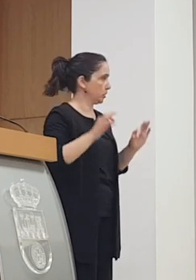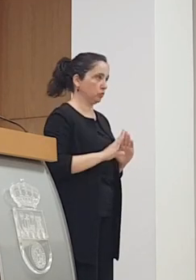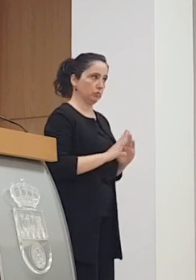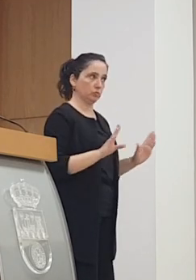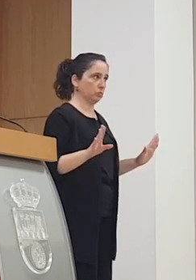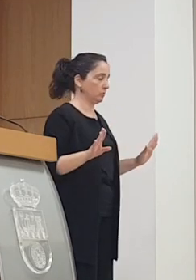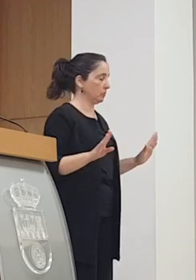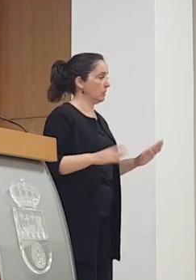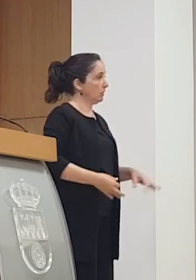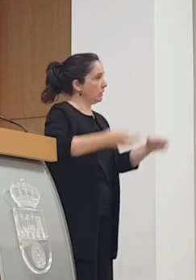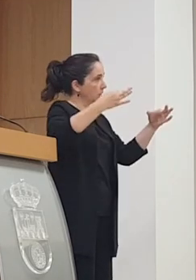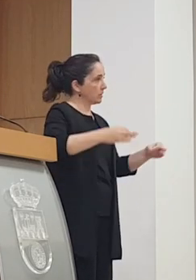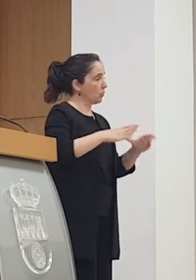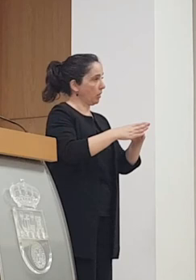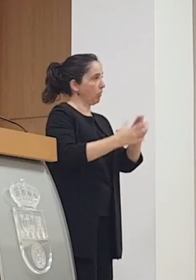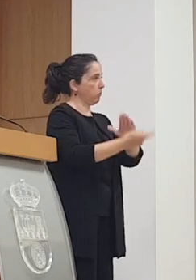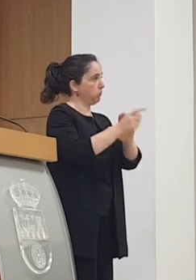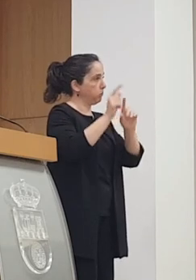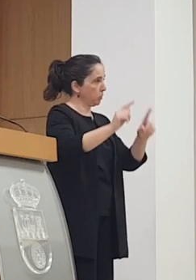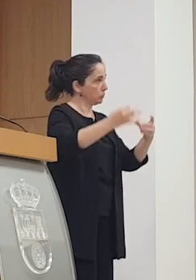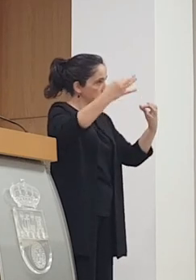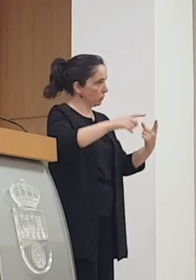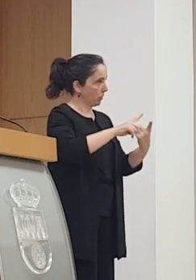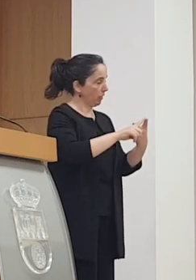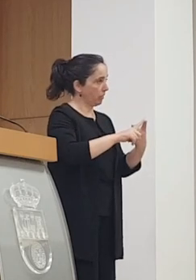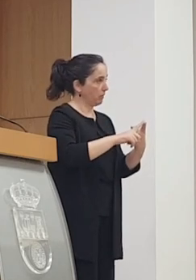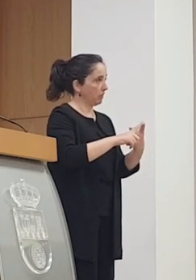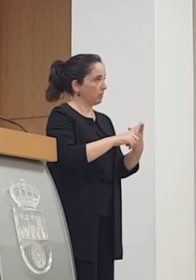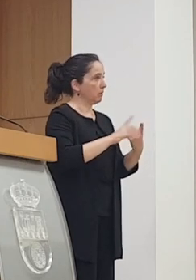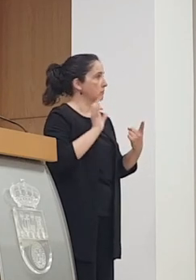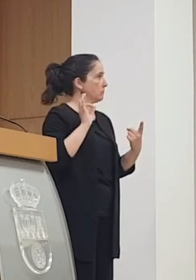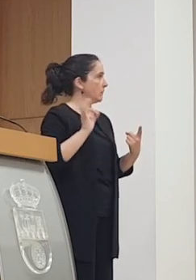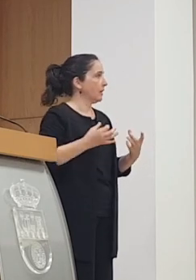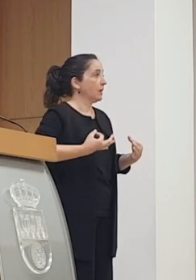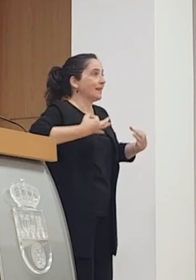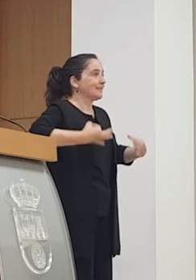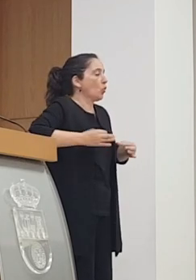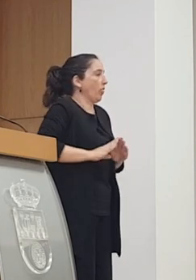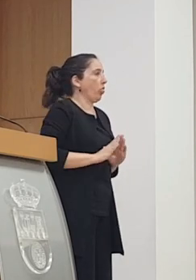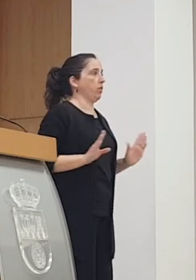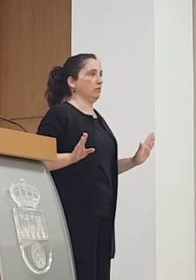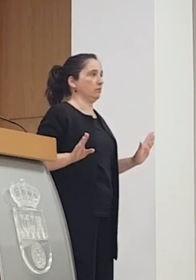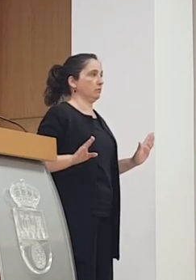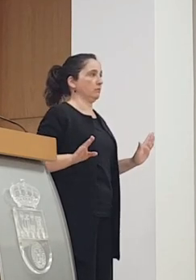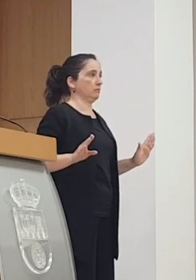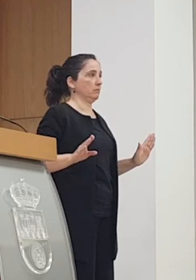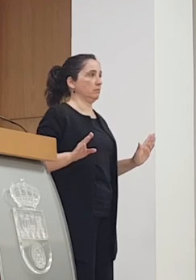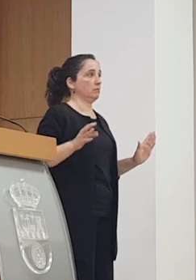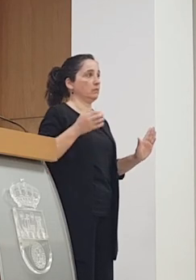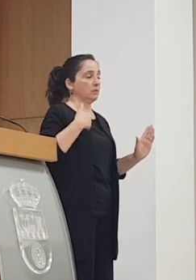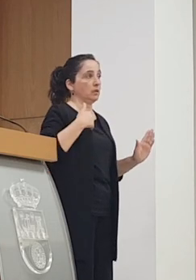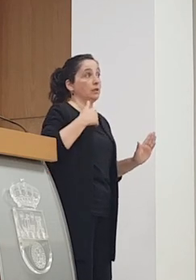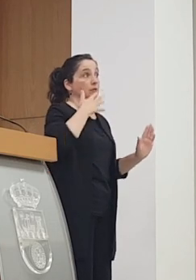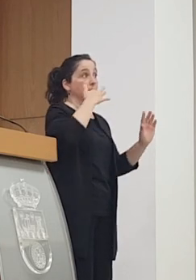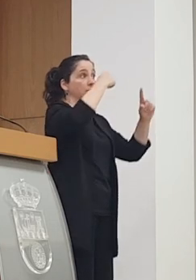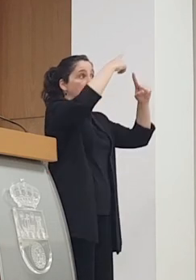lo que necesita lo hemos venido viendo hemos venido padeciendo los efectos o las consecuencias